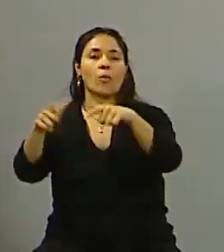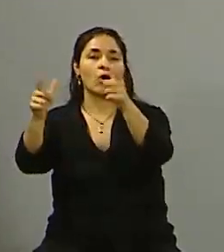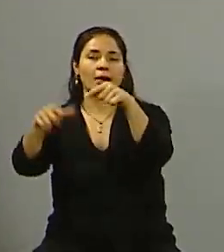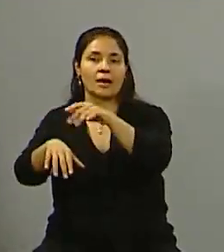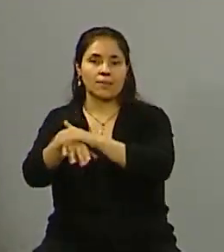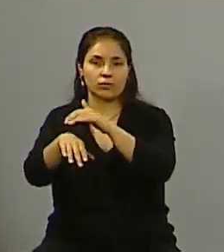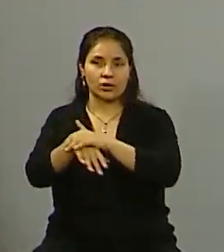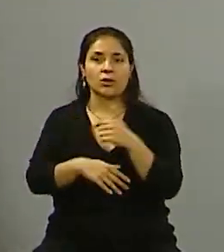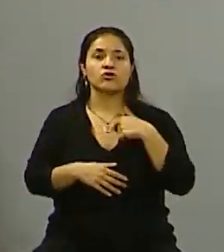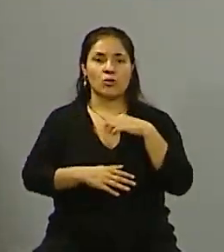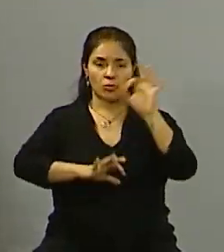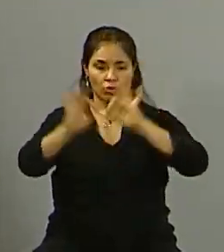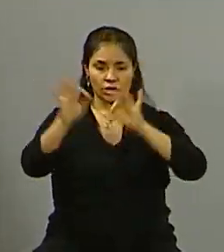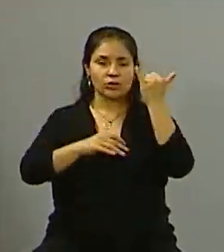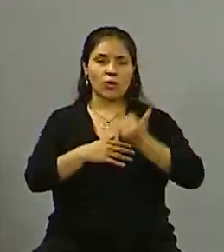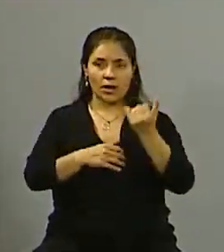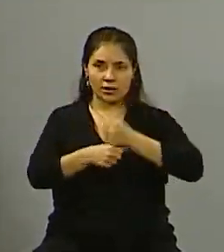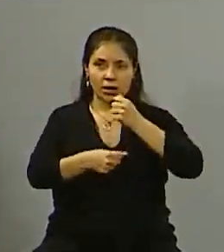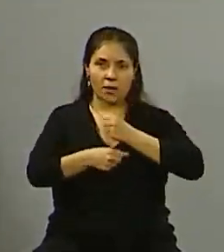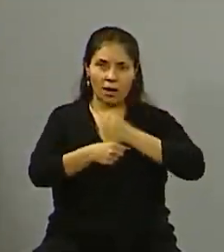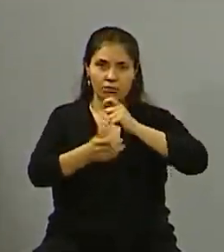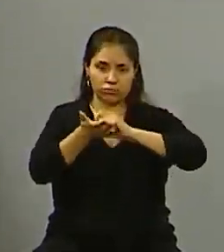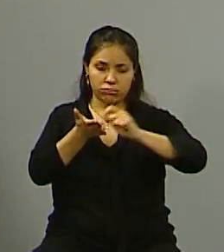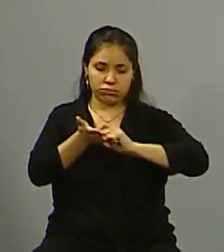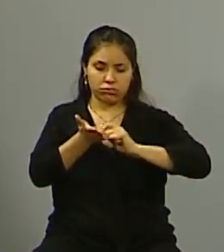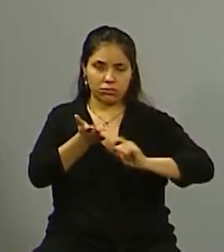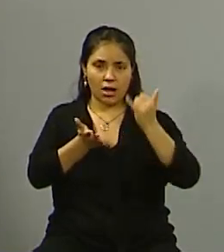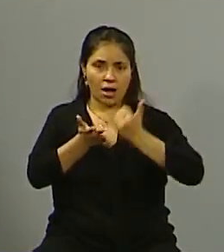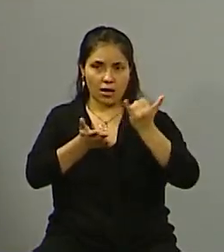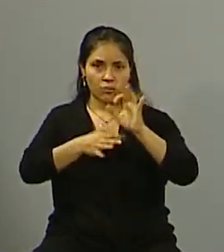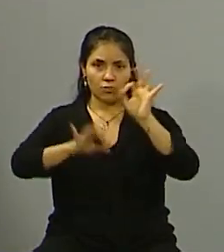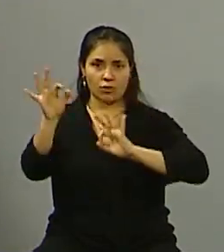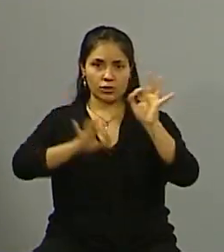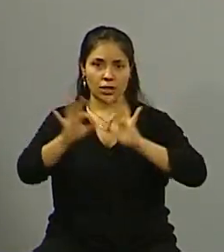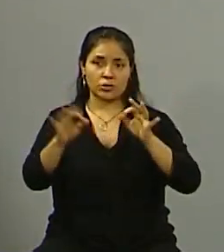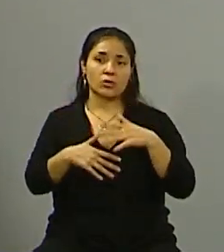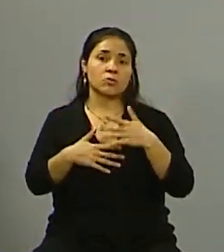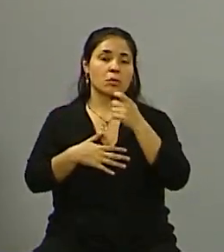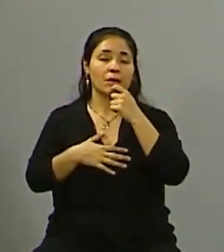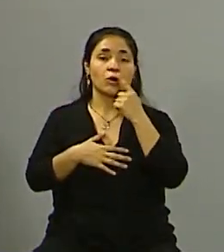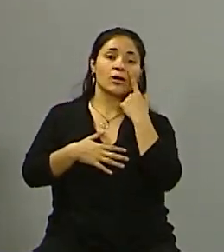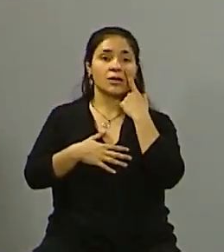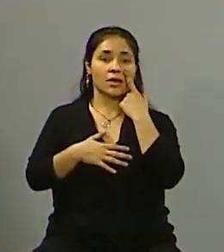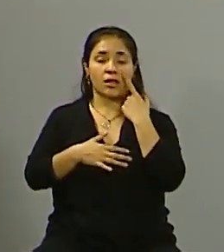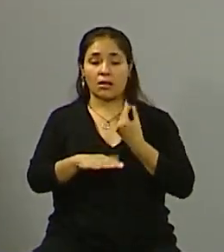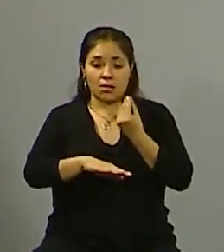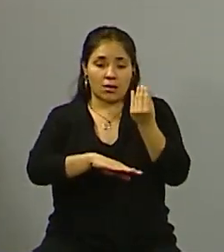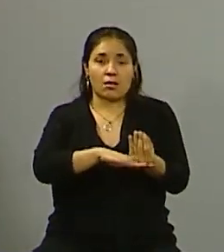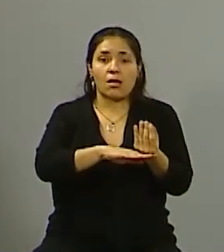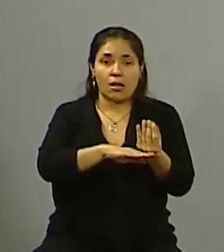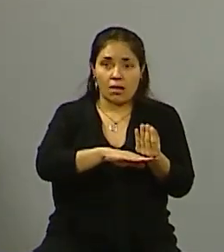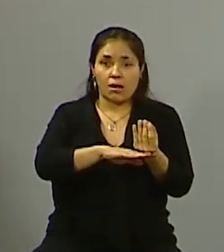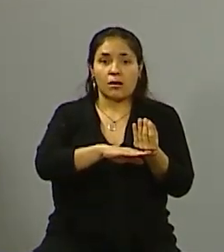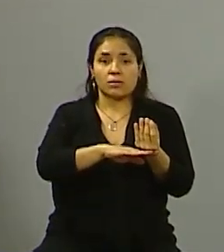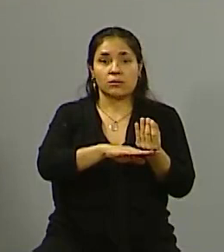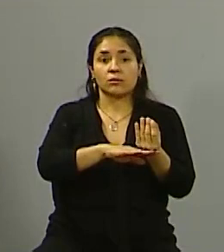Yo tengo redactado un proyecto, estoy a punto de terminar para ahora, por si soy elegido intendente y dejo la legislatura, ese proyecto